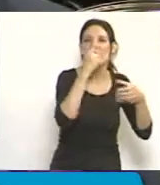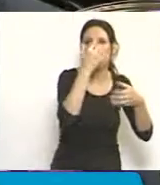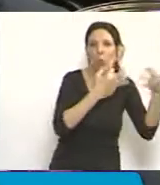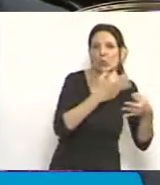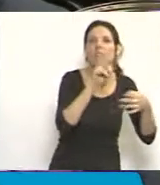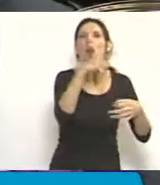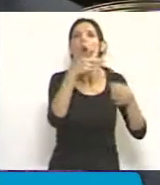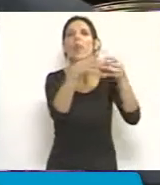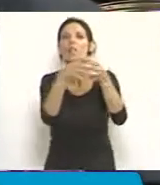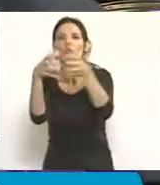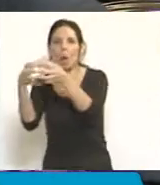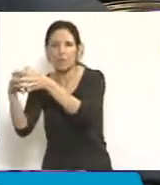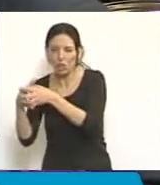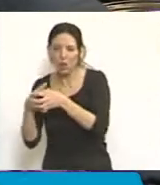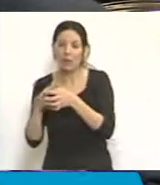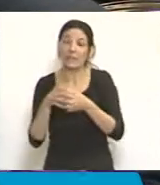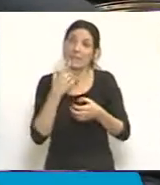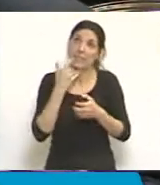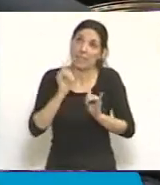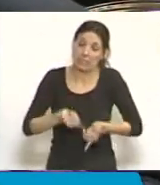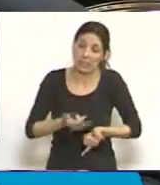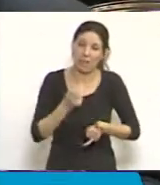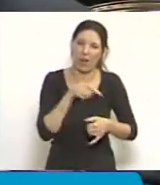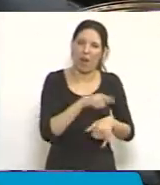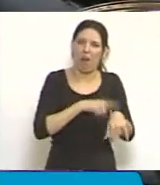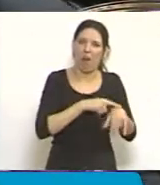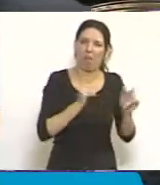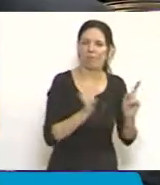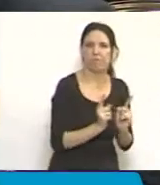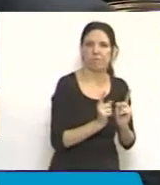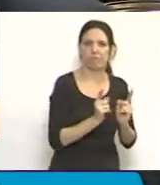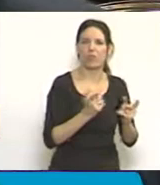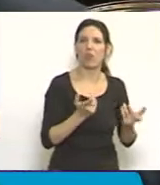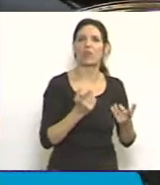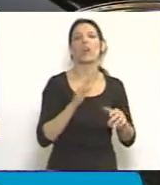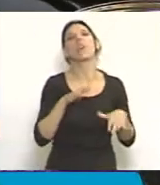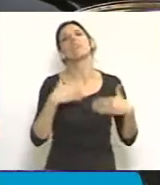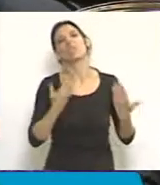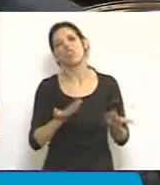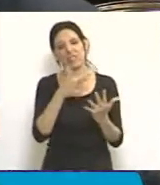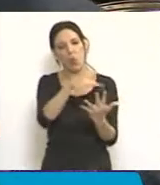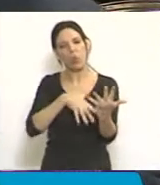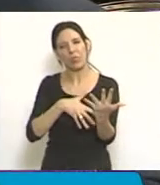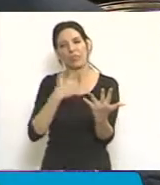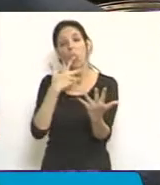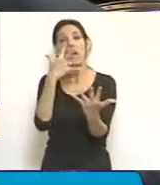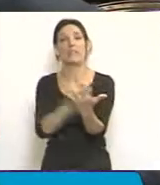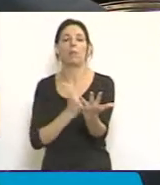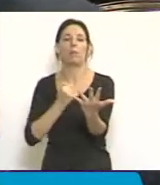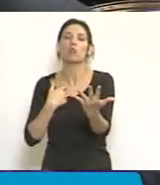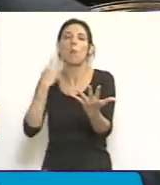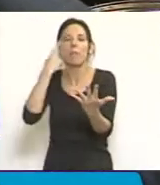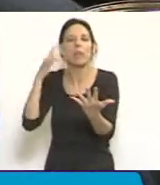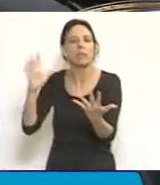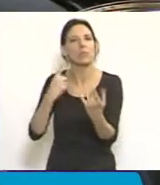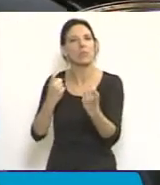las demás comisiones, pero que fue mucho más limitado otra vez que en el del Senado y que termina aceptando un texto que a mi entender o merece